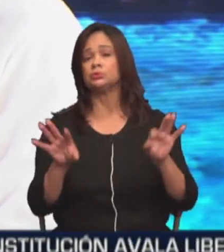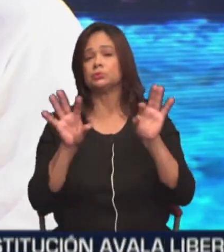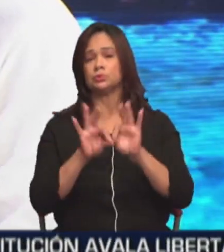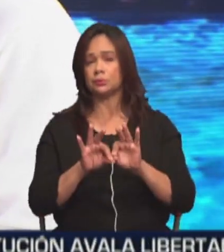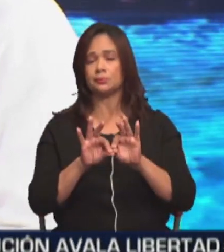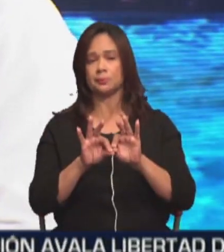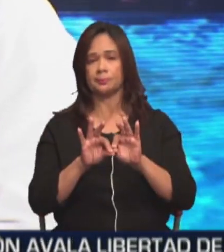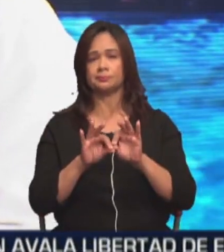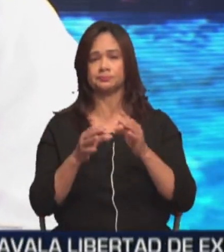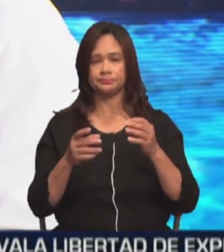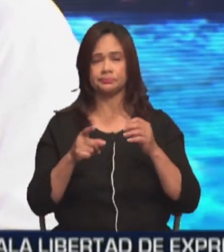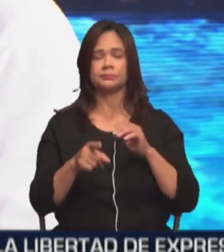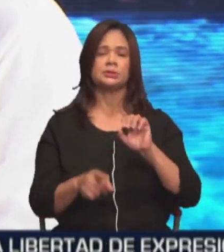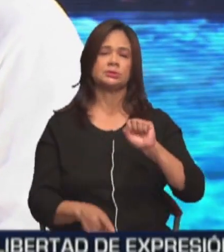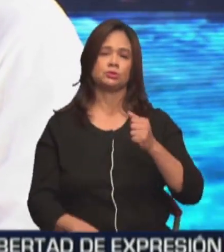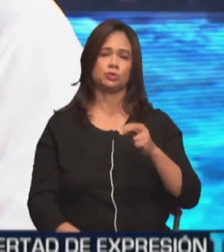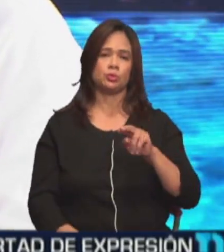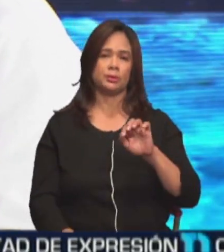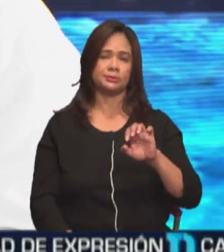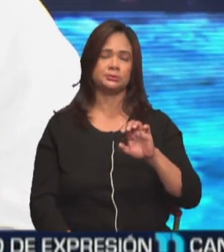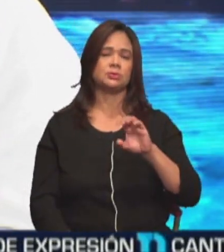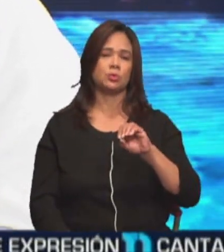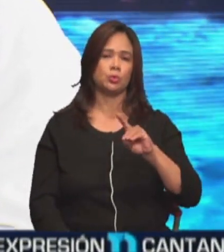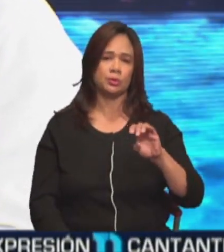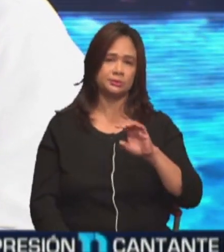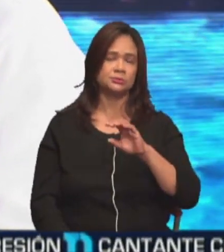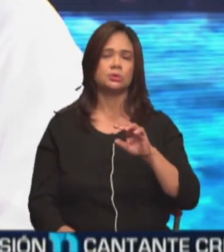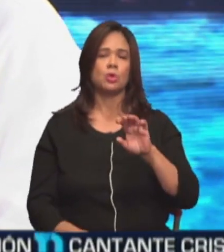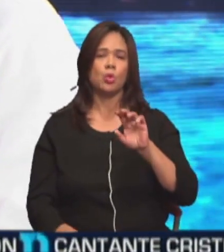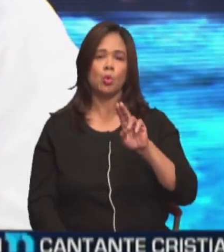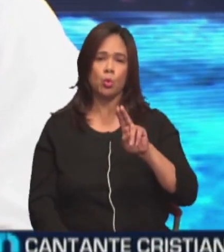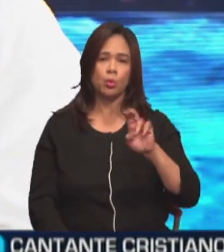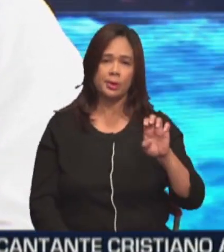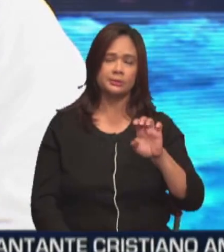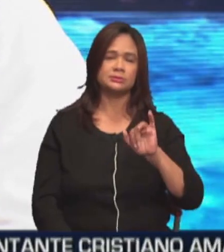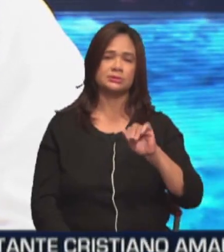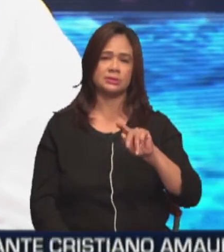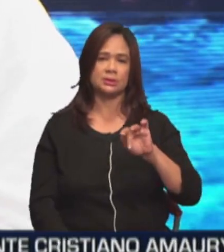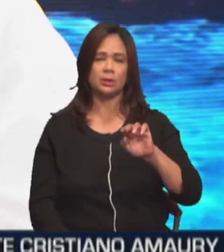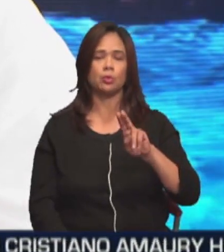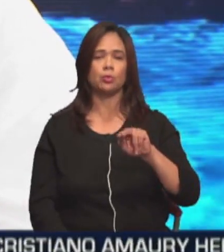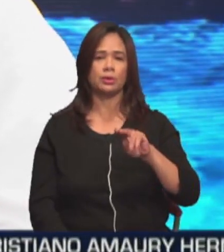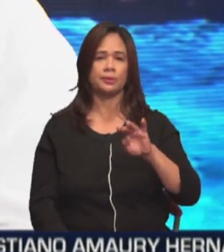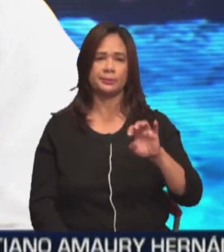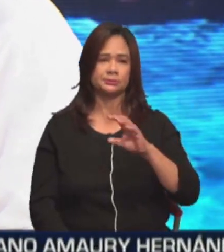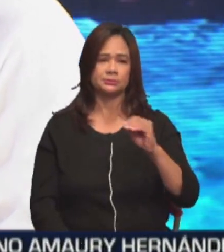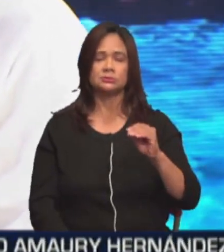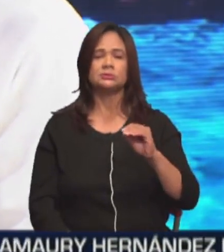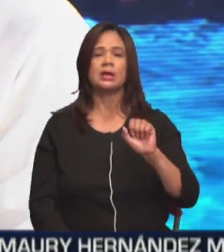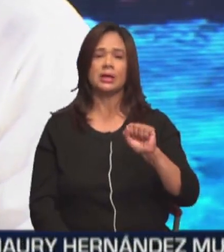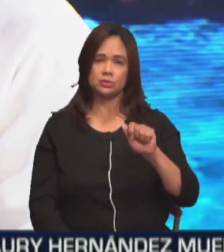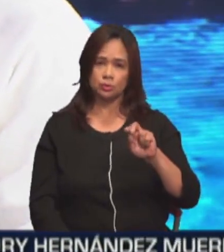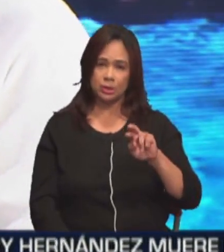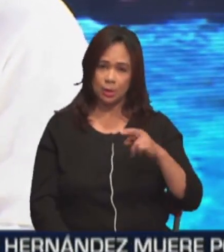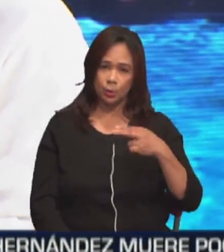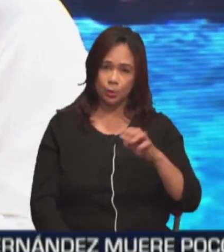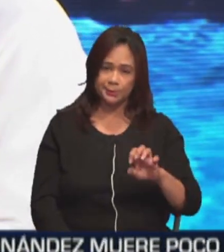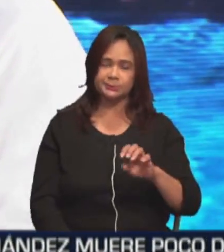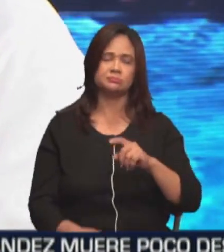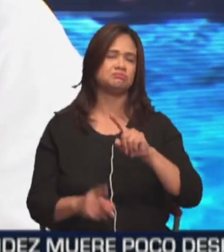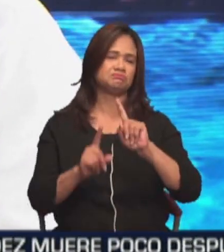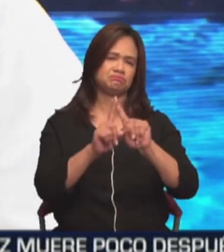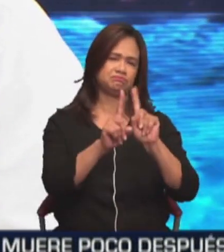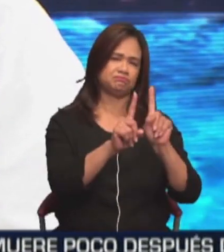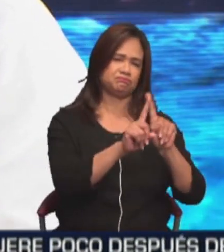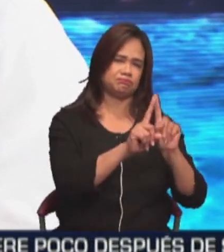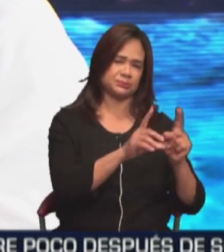del sector. Azonaore, el CODES, Unión Europea, INTEQ, UNIVE, Asociación de Hoteles de Santo Domingo, y otros más que